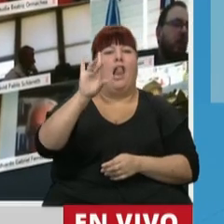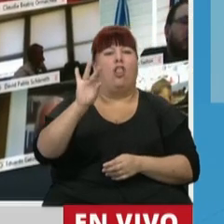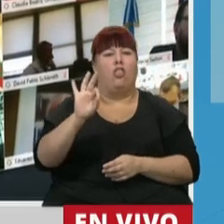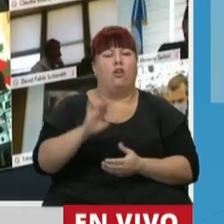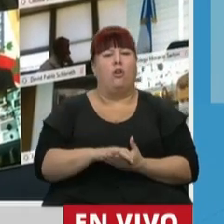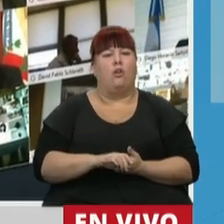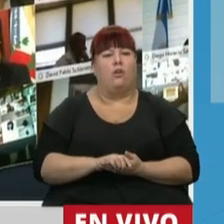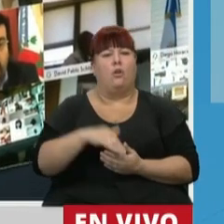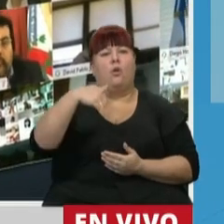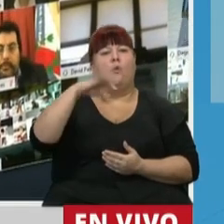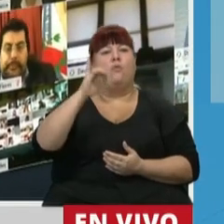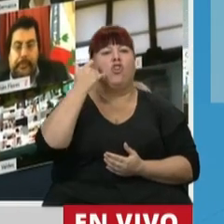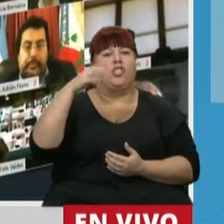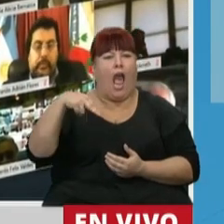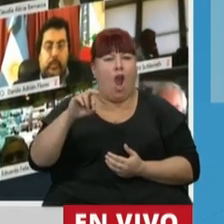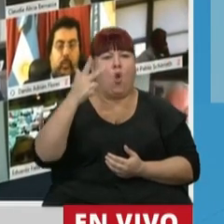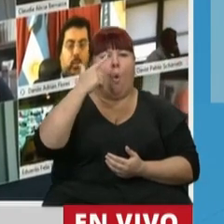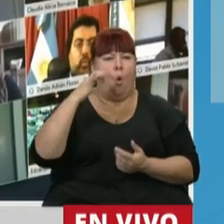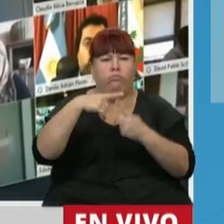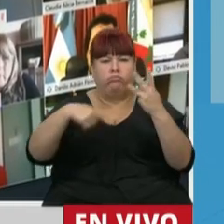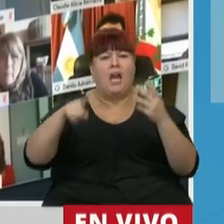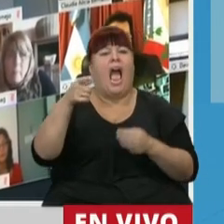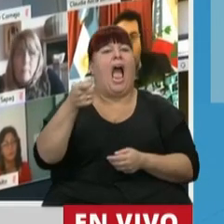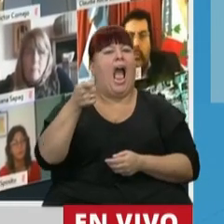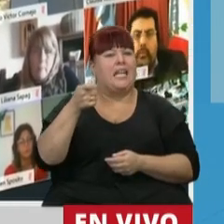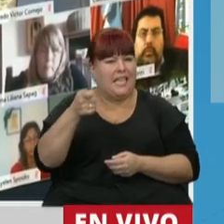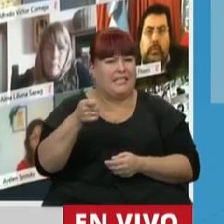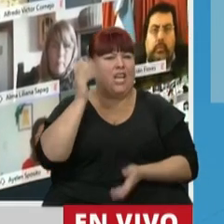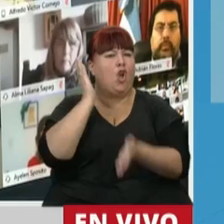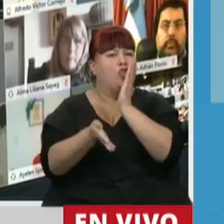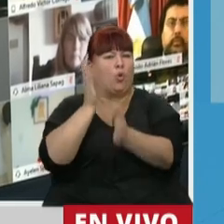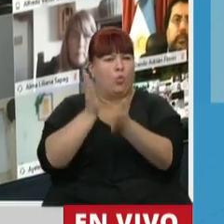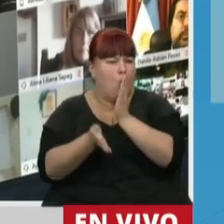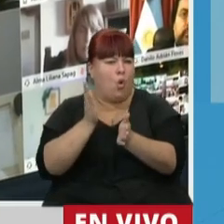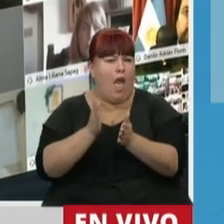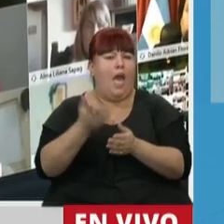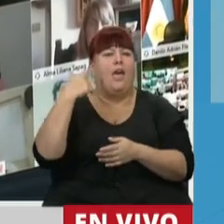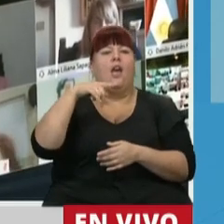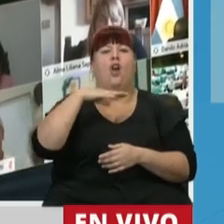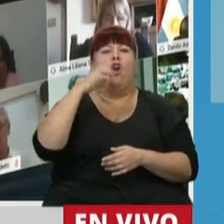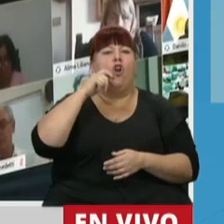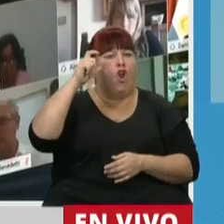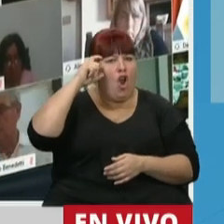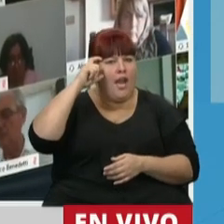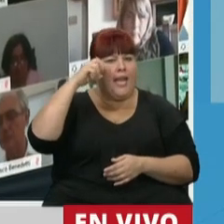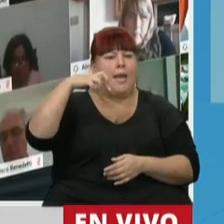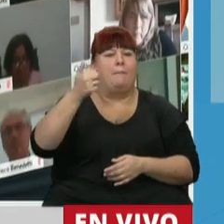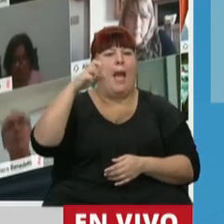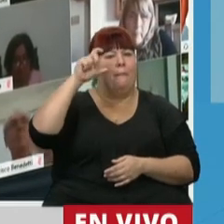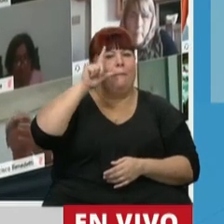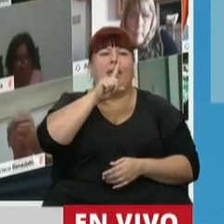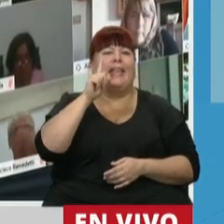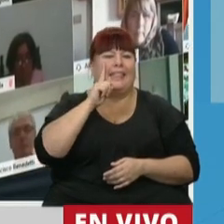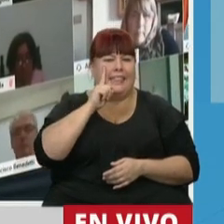Pelanz, Moyano Hugo y otros, asesinos, torturadores de Jorge Emilio Papetti,